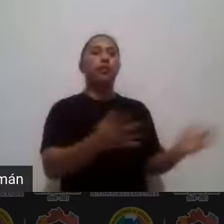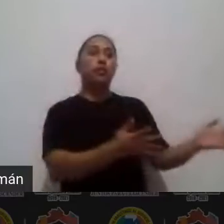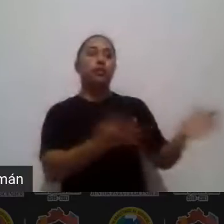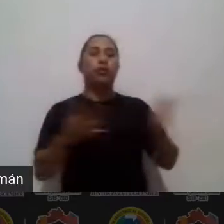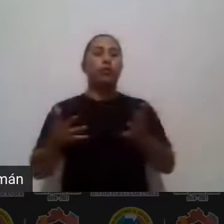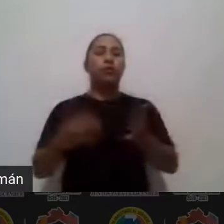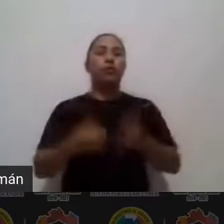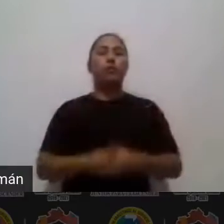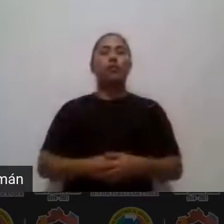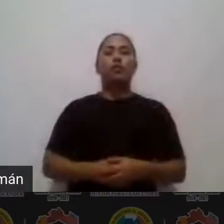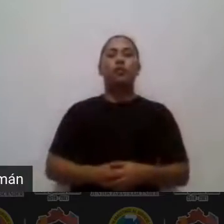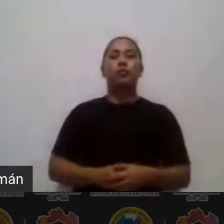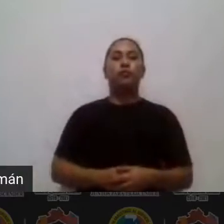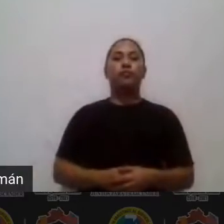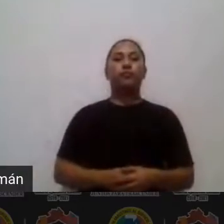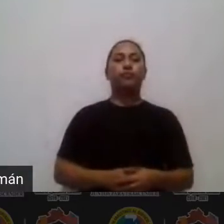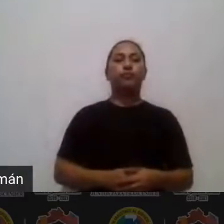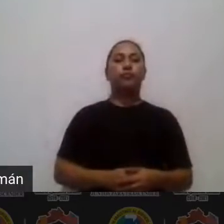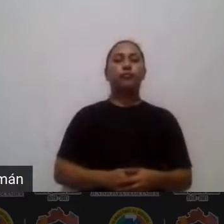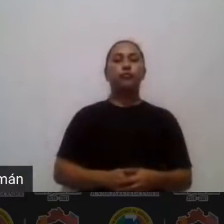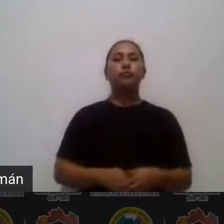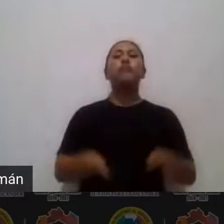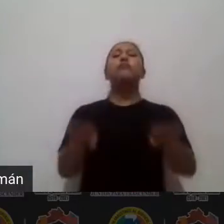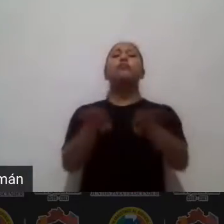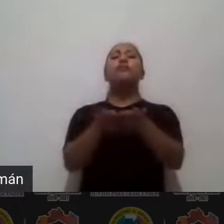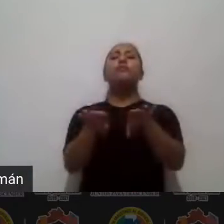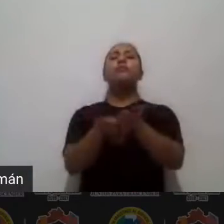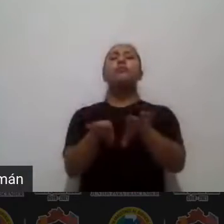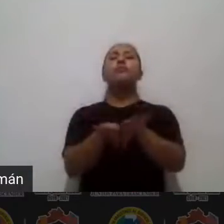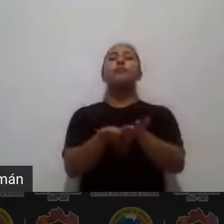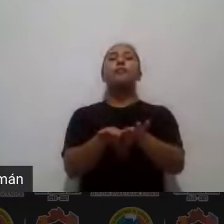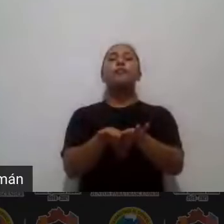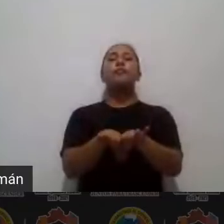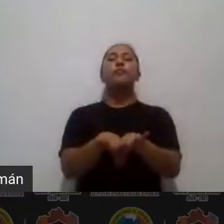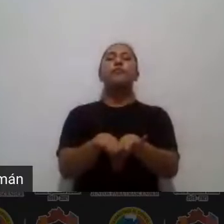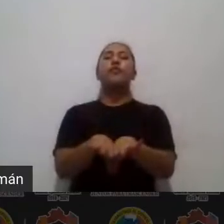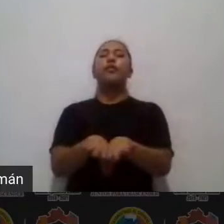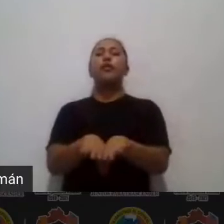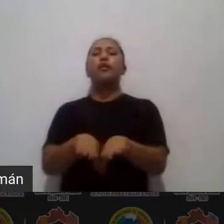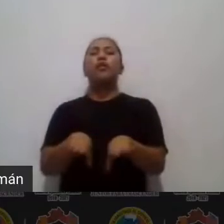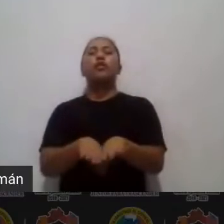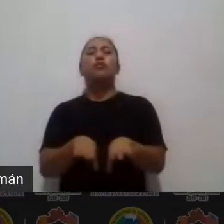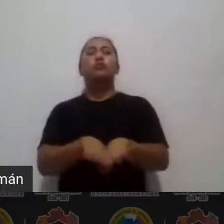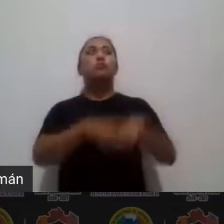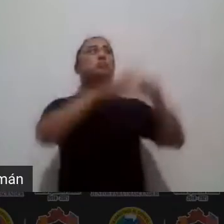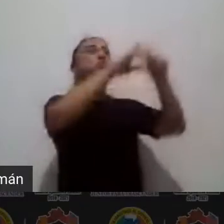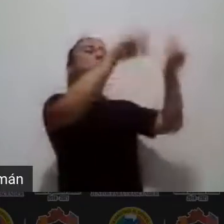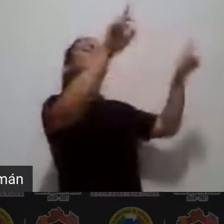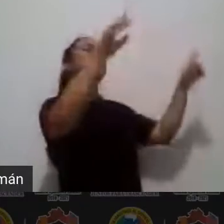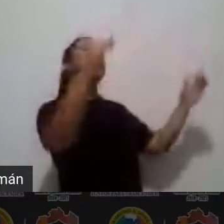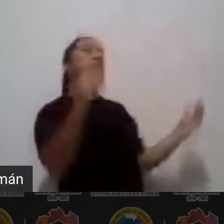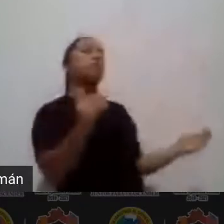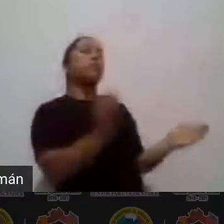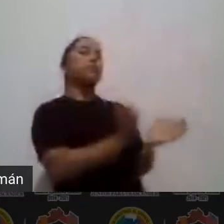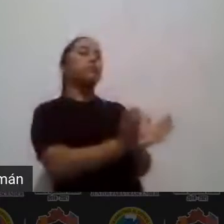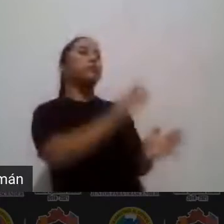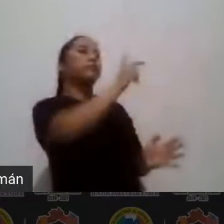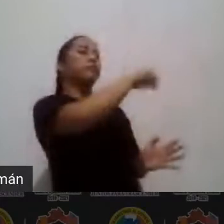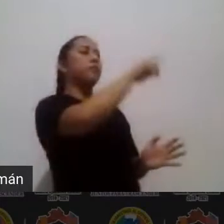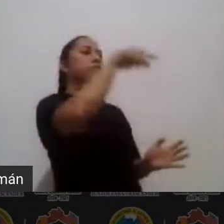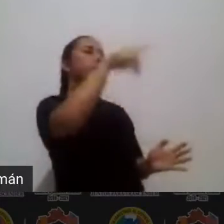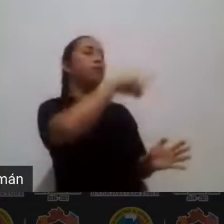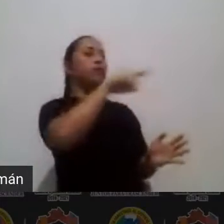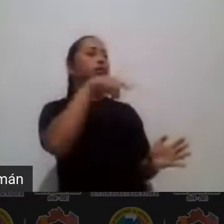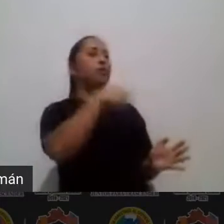proceder esto como esto yo lo transfiero al formato de diseño ya un formato que es un entregable para mi director